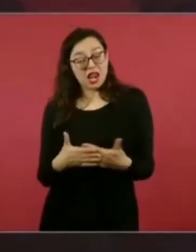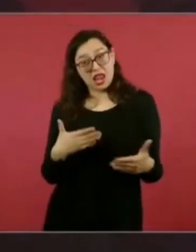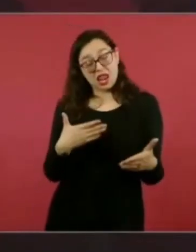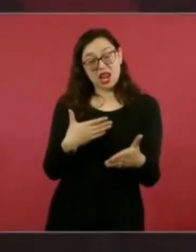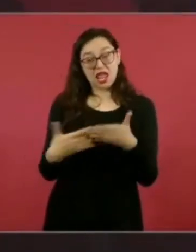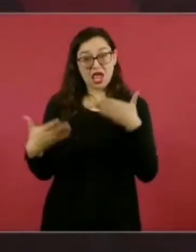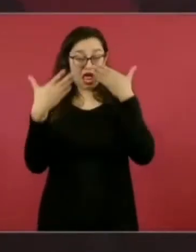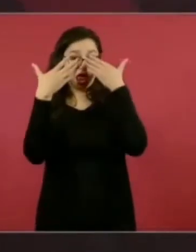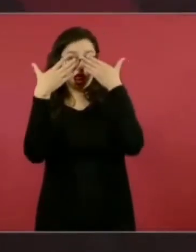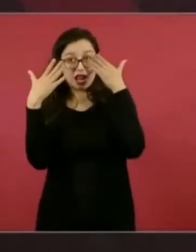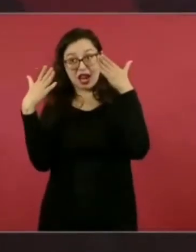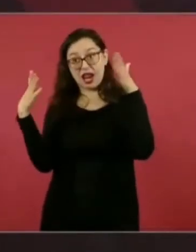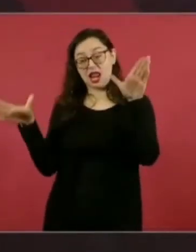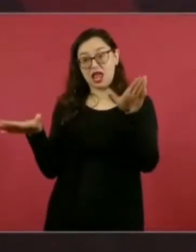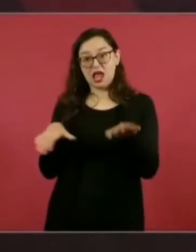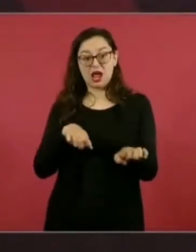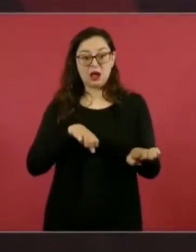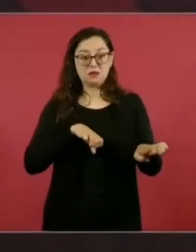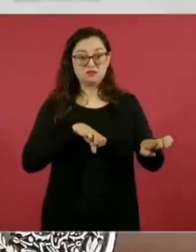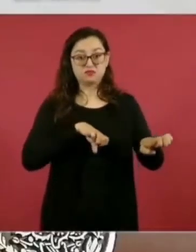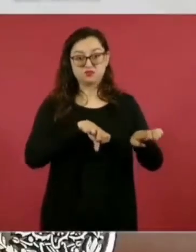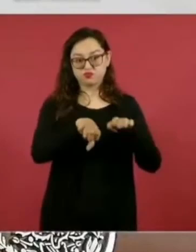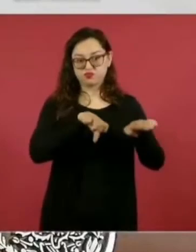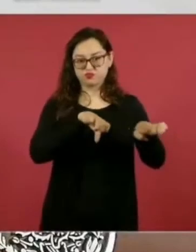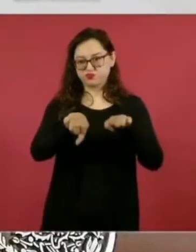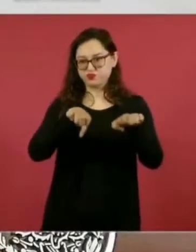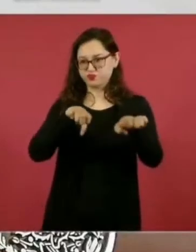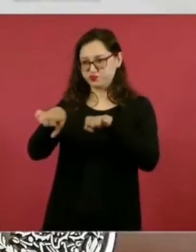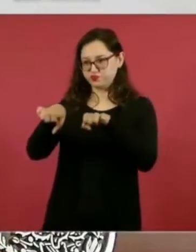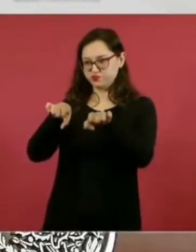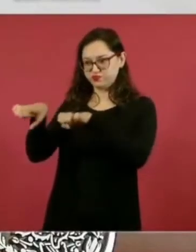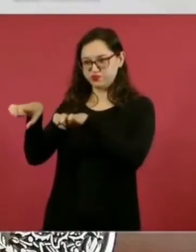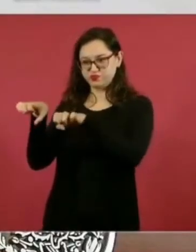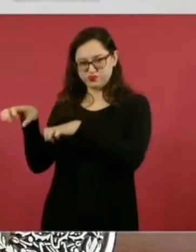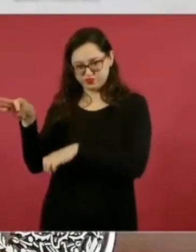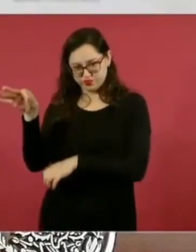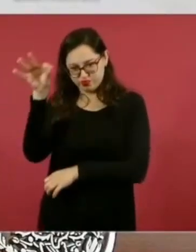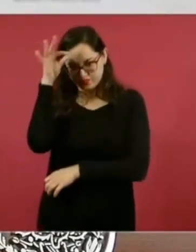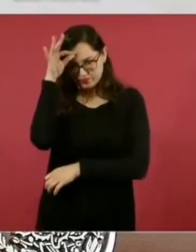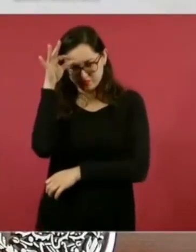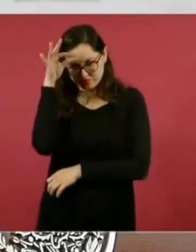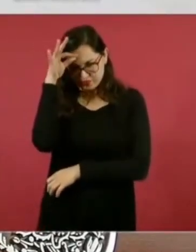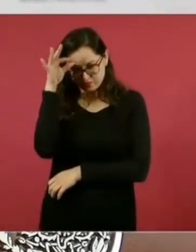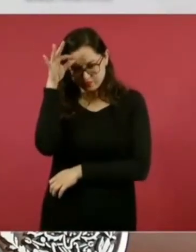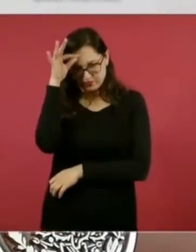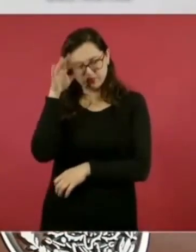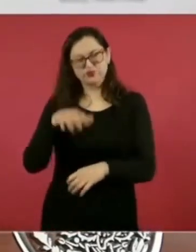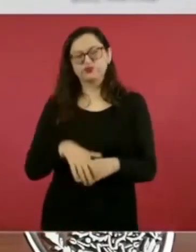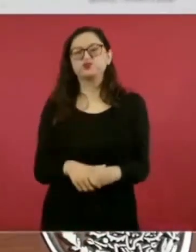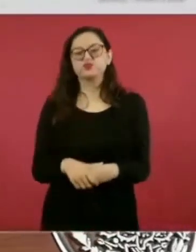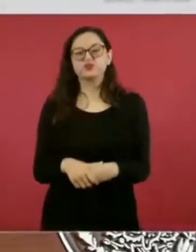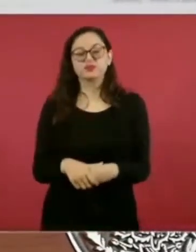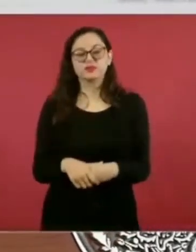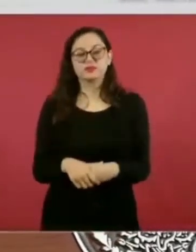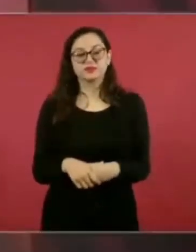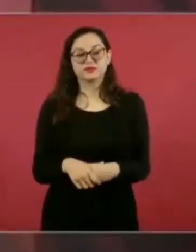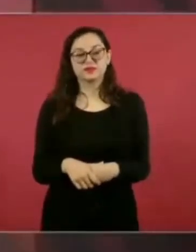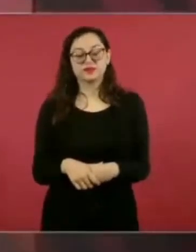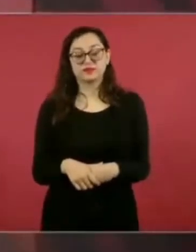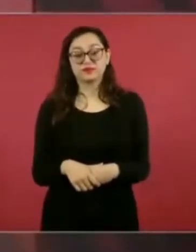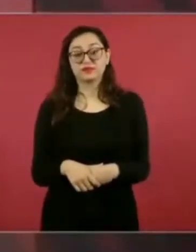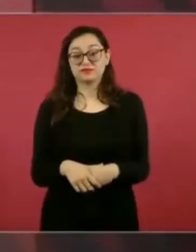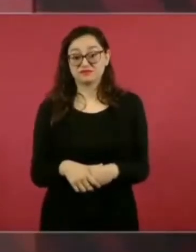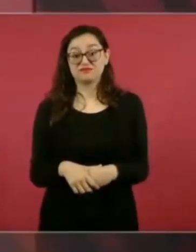engaña bobos, sí, pero ¿cómo hicieron